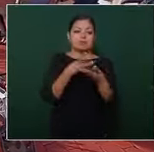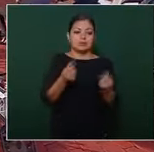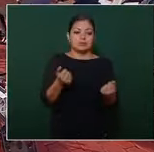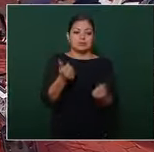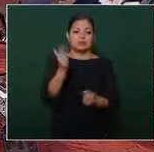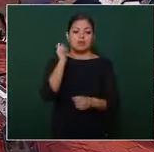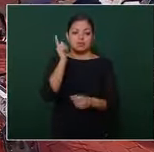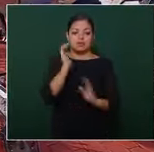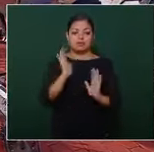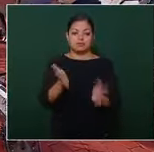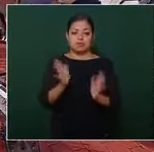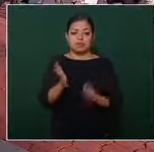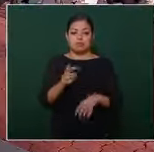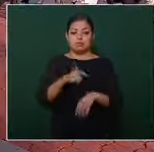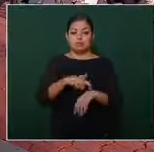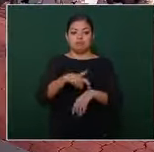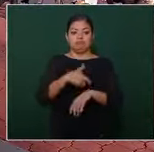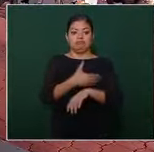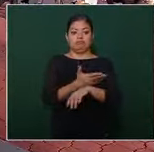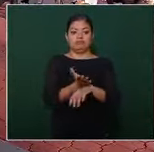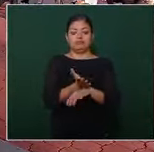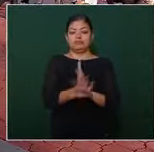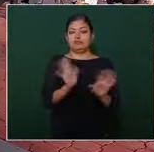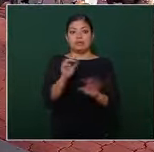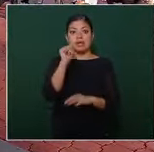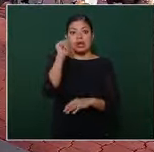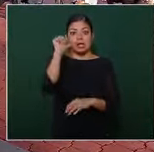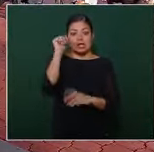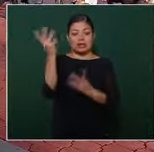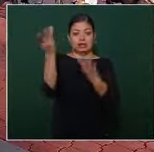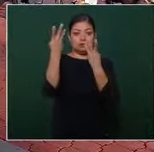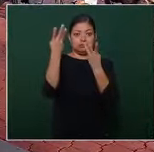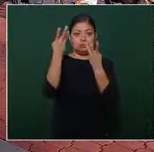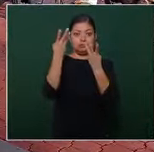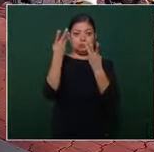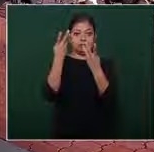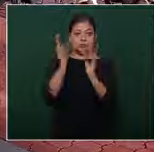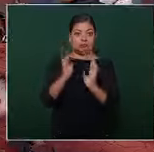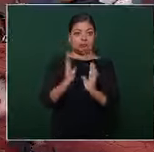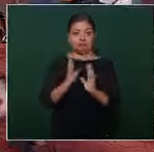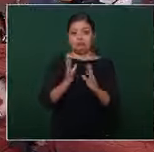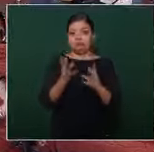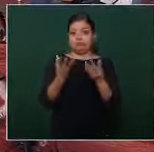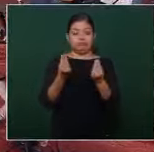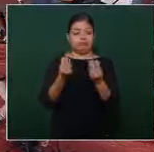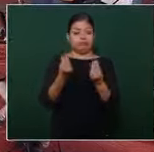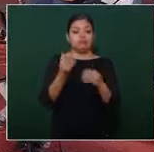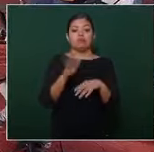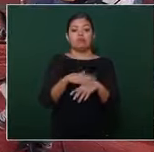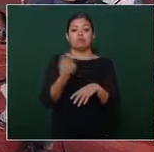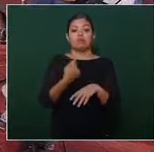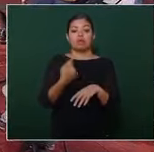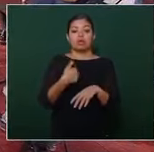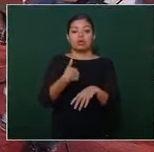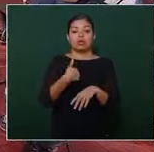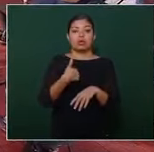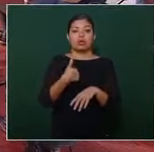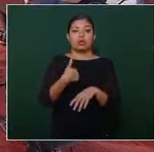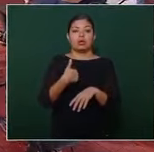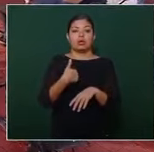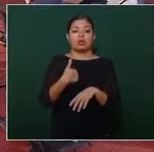es lo que puedo ya se nos pasó el tiempo ayer me regañaron muchísimo porque nos fuimos